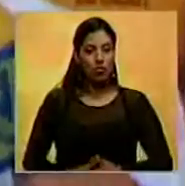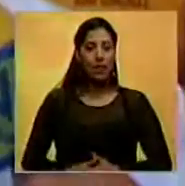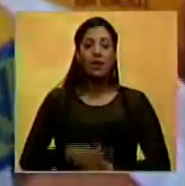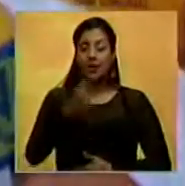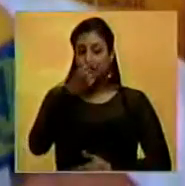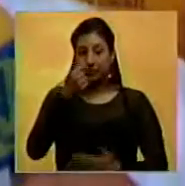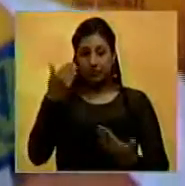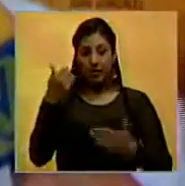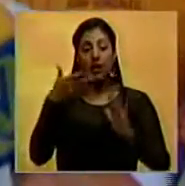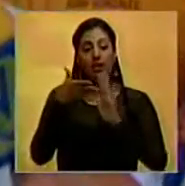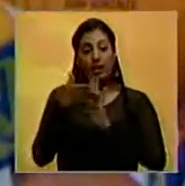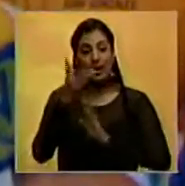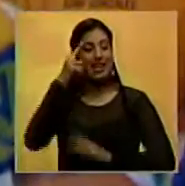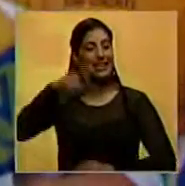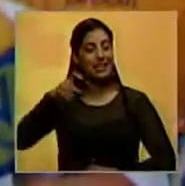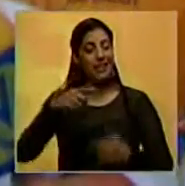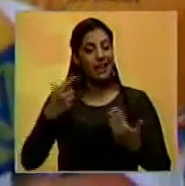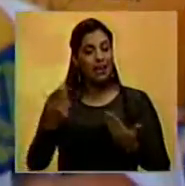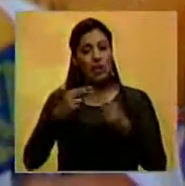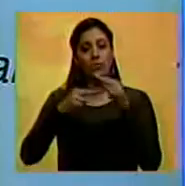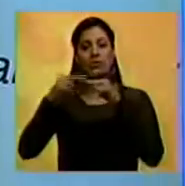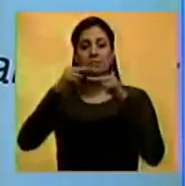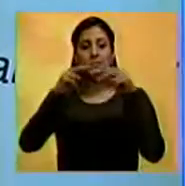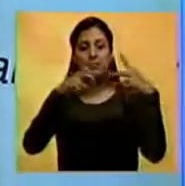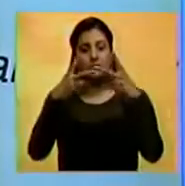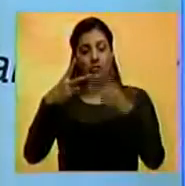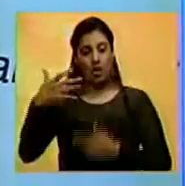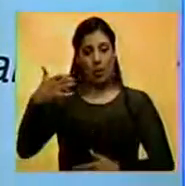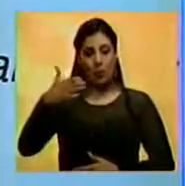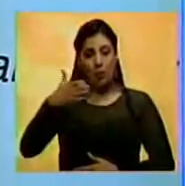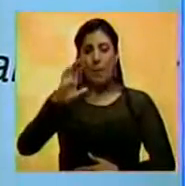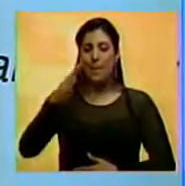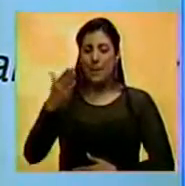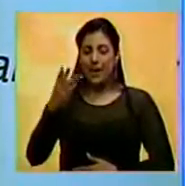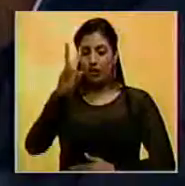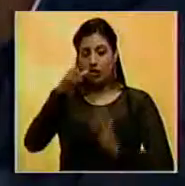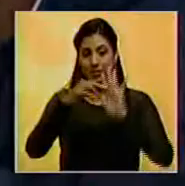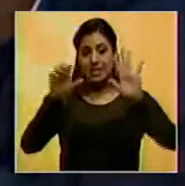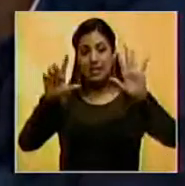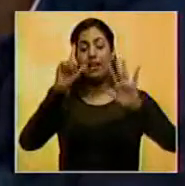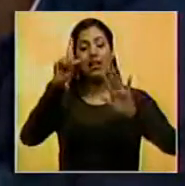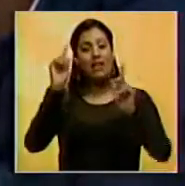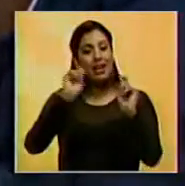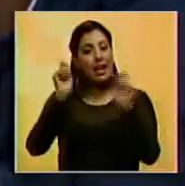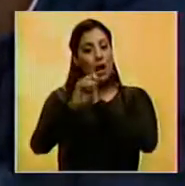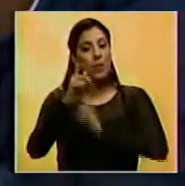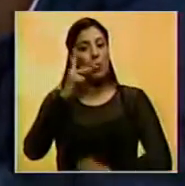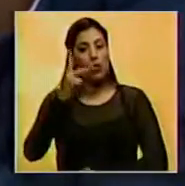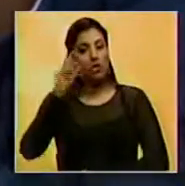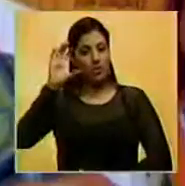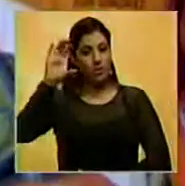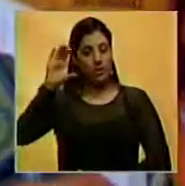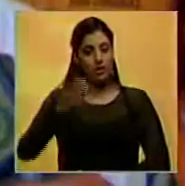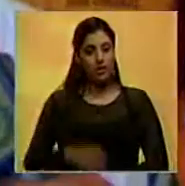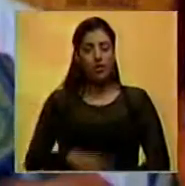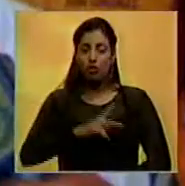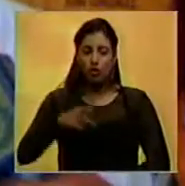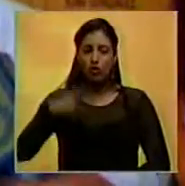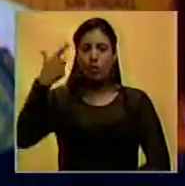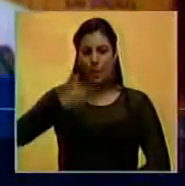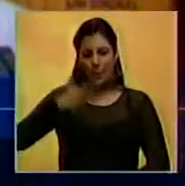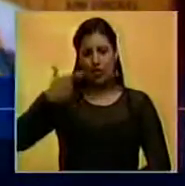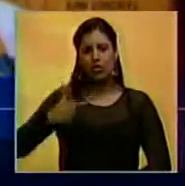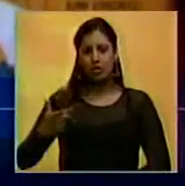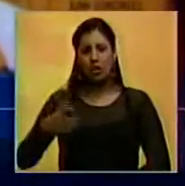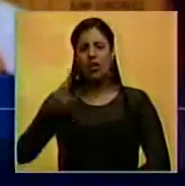Guanipa cree que es necesario reestructurar la MUT para que en el 2017 se logre un cambio político en el país. Somos personas y